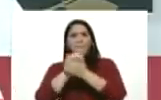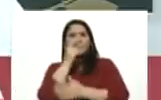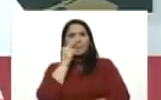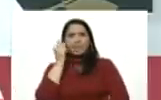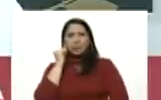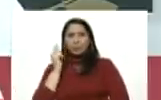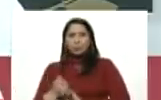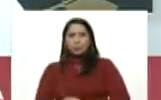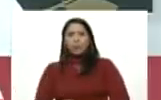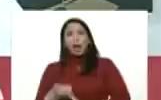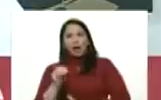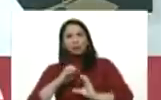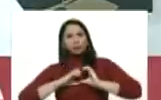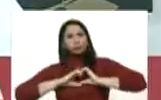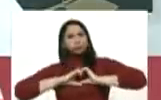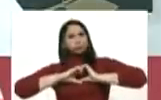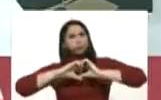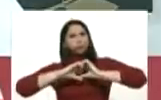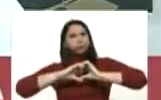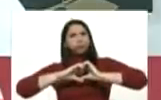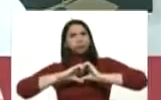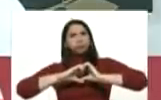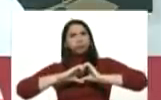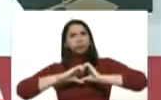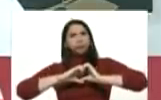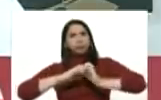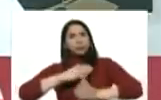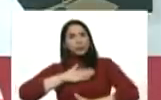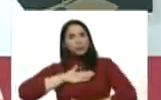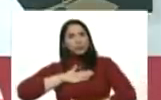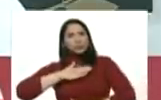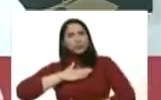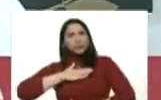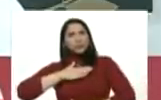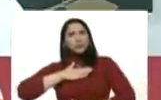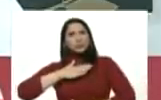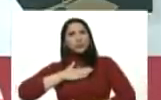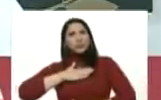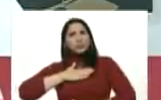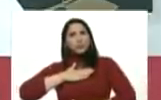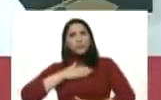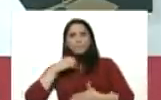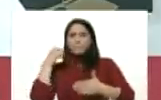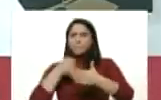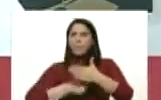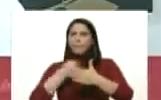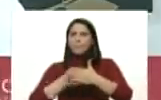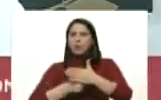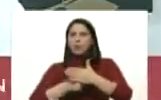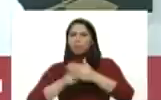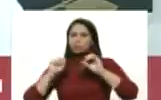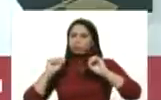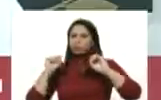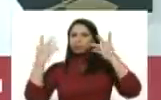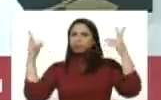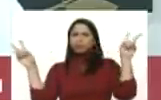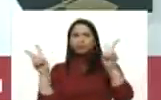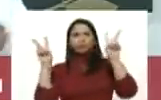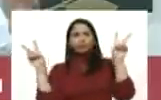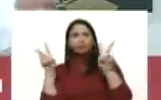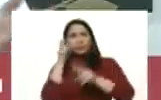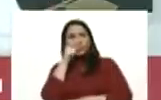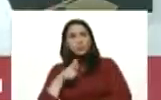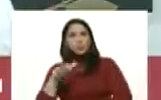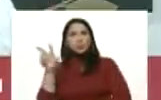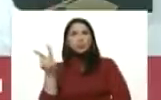hay un corazón que palpita con las batallas con las luchas y con las victorias del